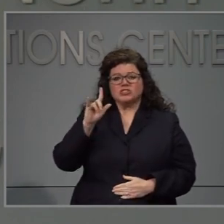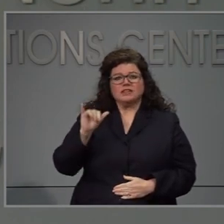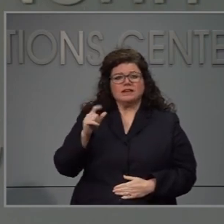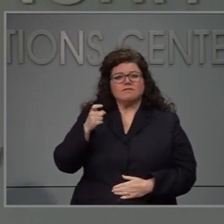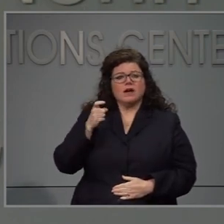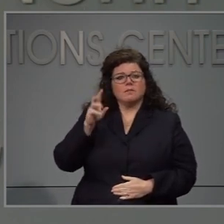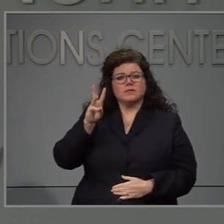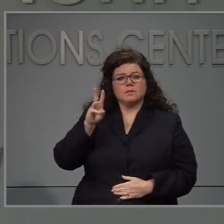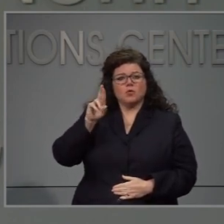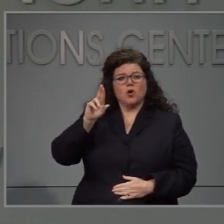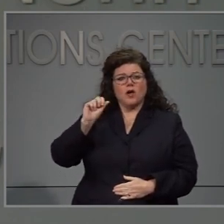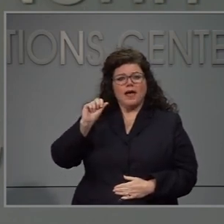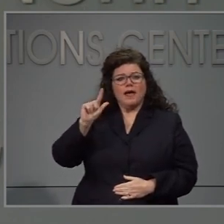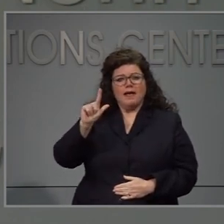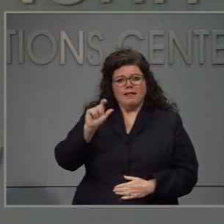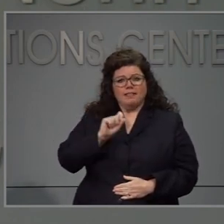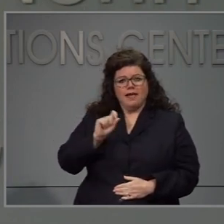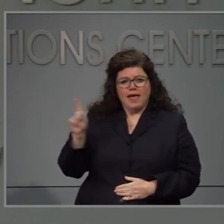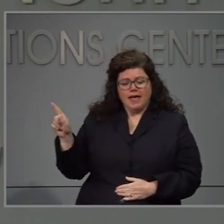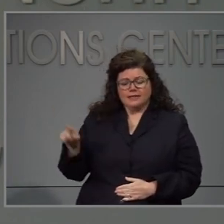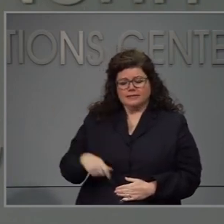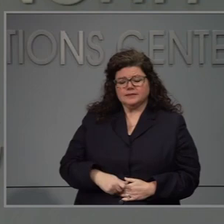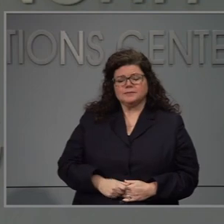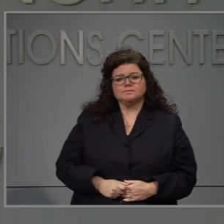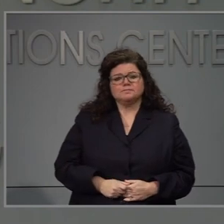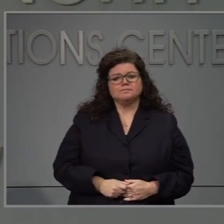es finita a unidad vio a ee